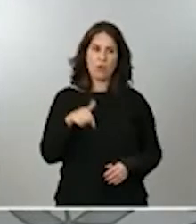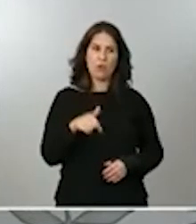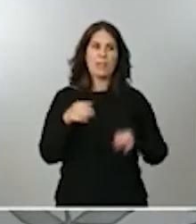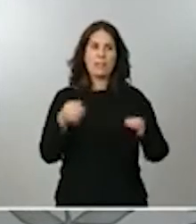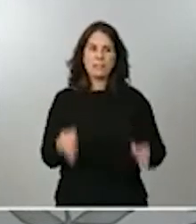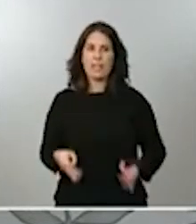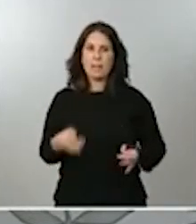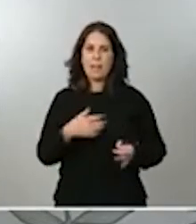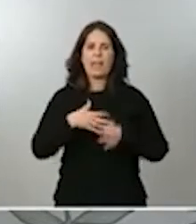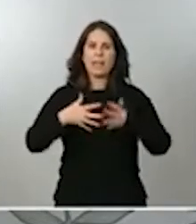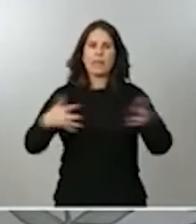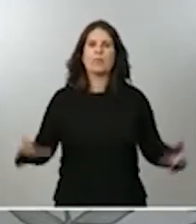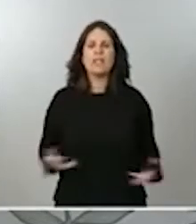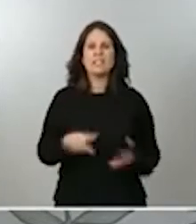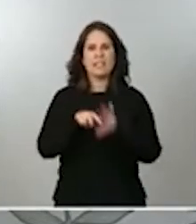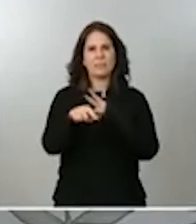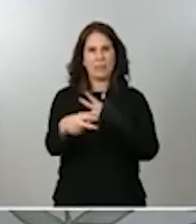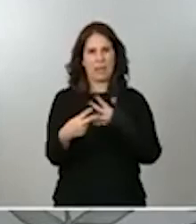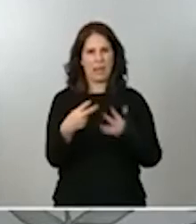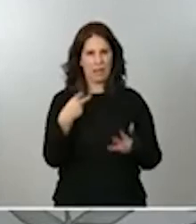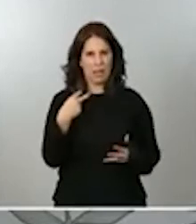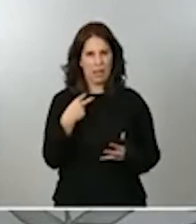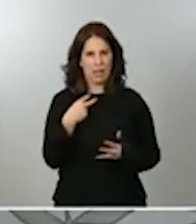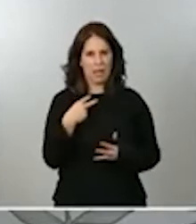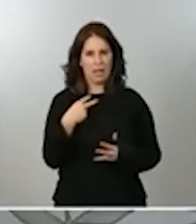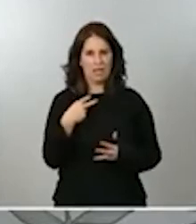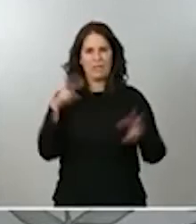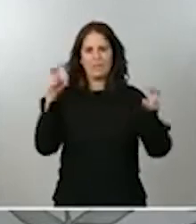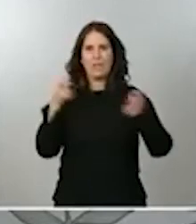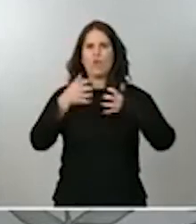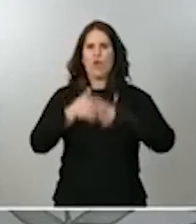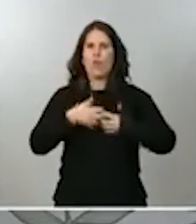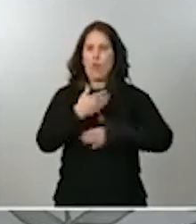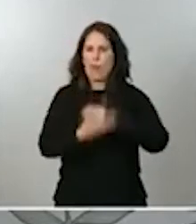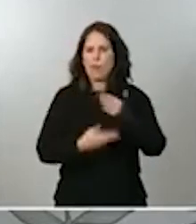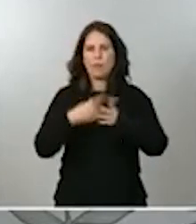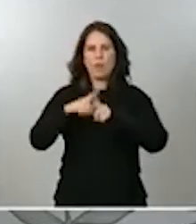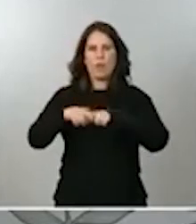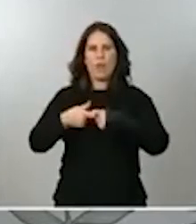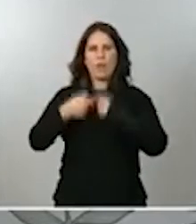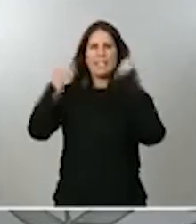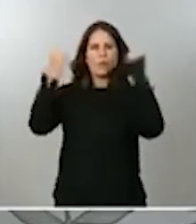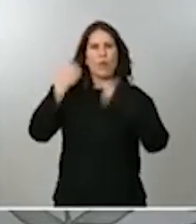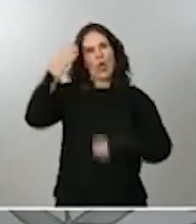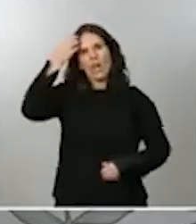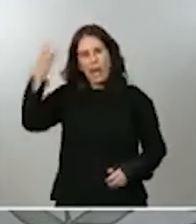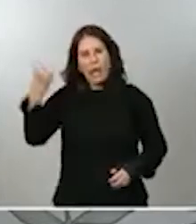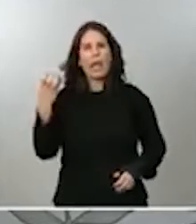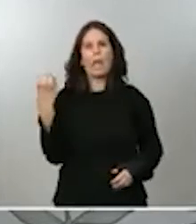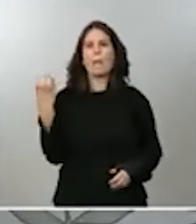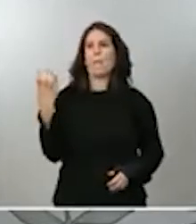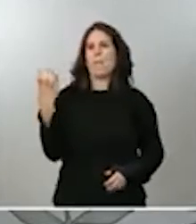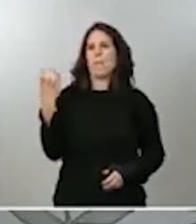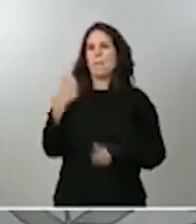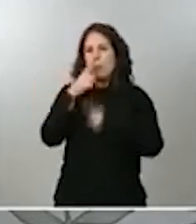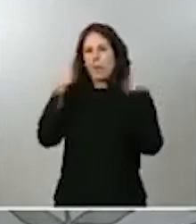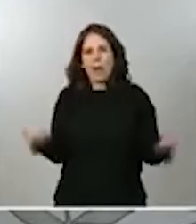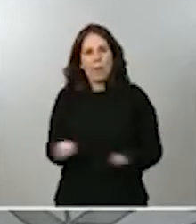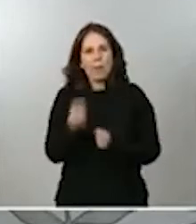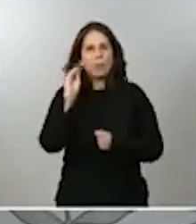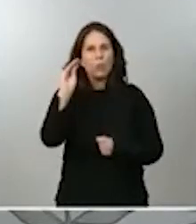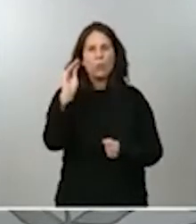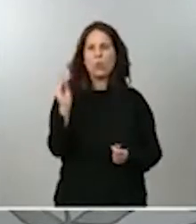transparencia en relación con el funcionamiento de la corona, con la información que se publica por la corona y ha felicitado,